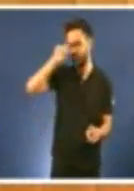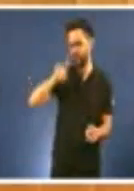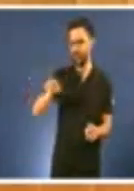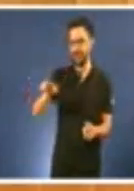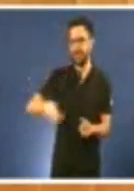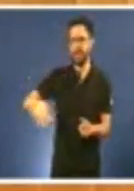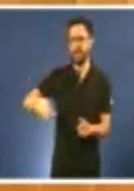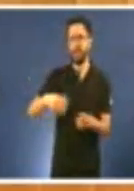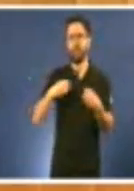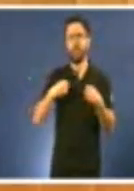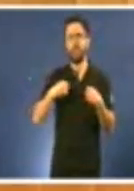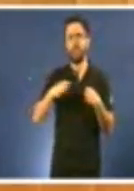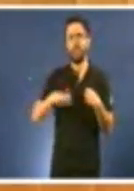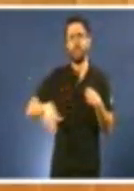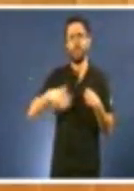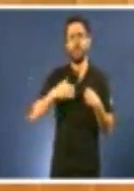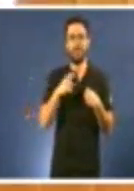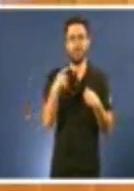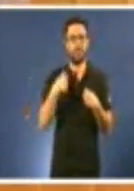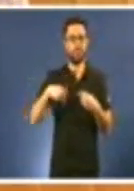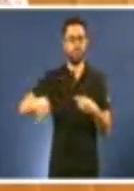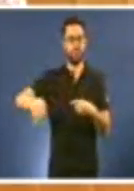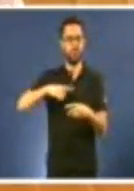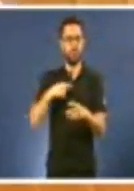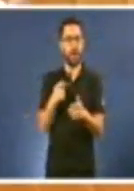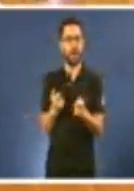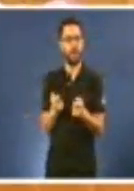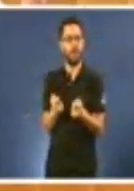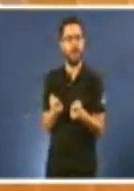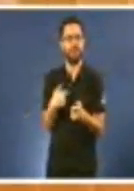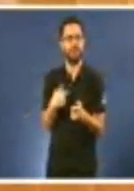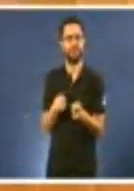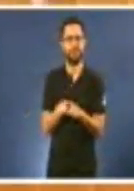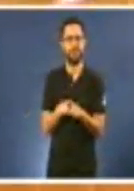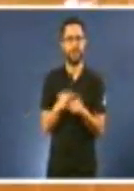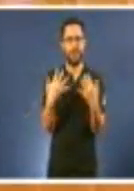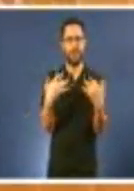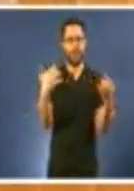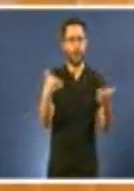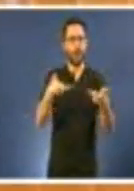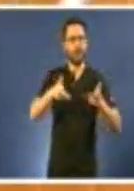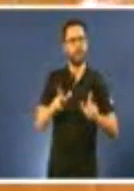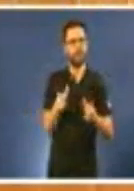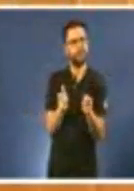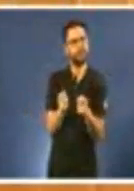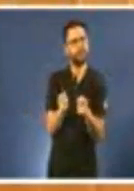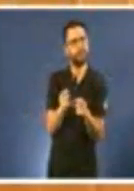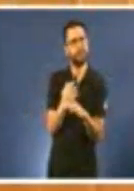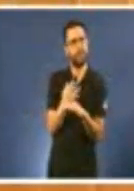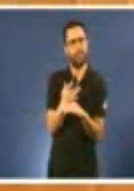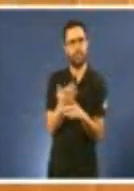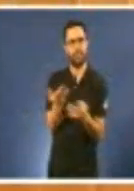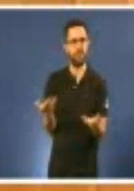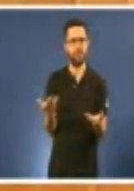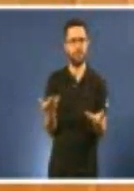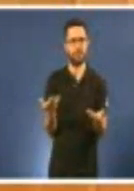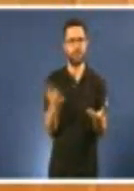así están con el Candy Crush no Congreso, que claro, vostedes xes da igual, viven en outro mundo onde todo é maravilloso.